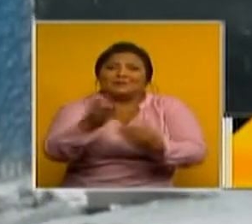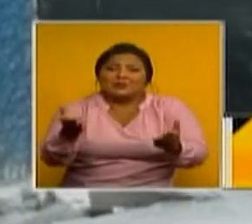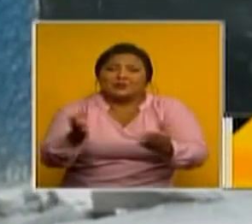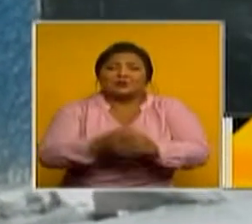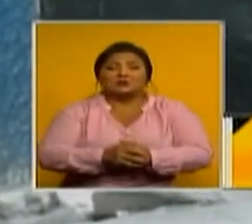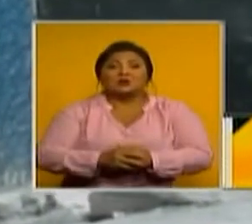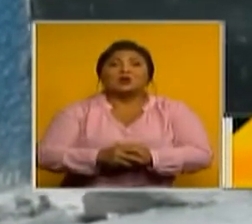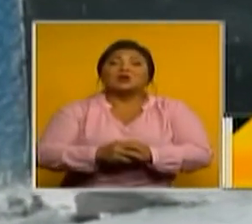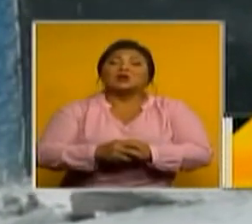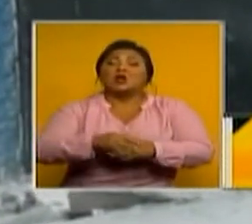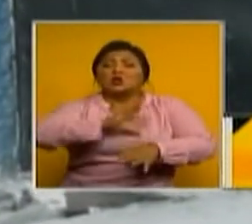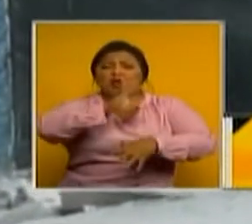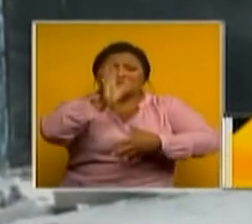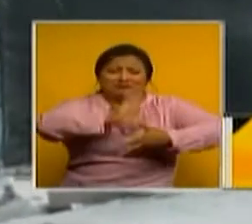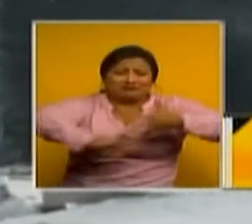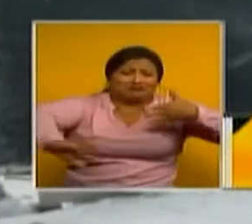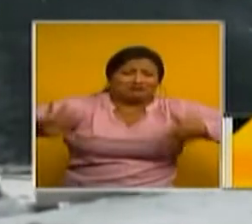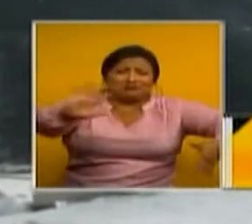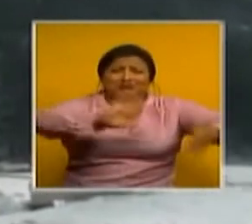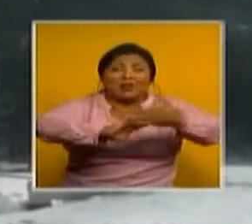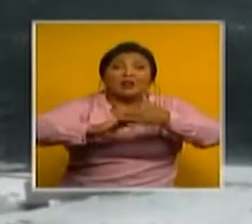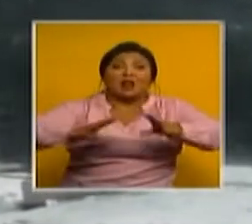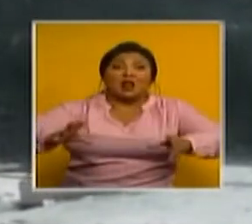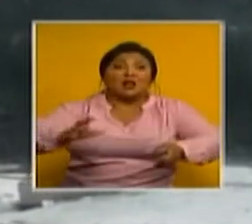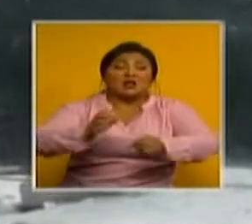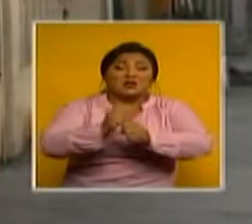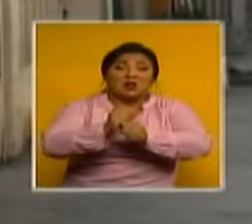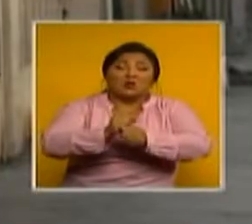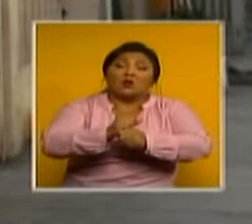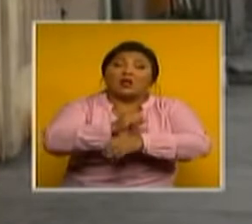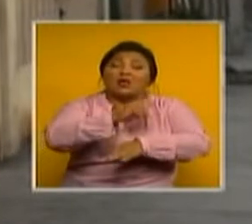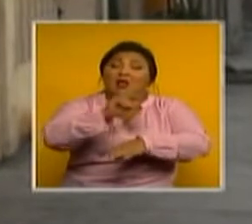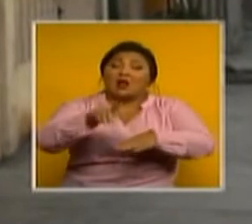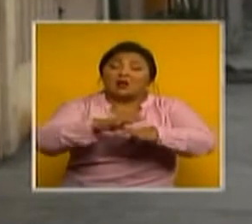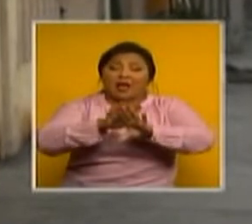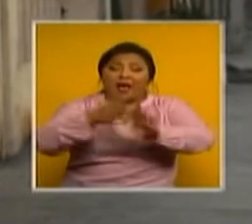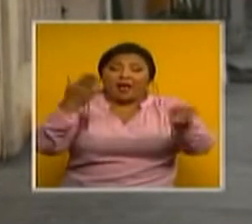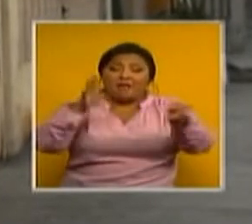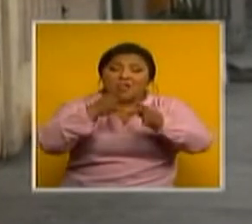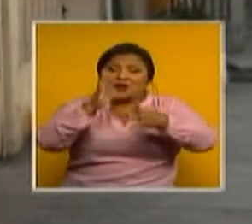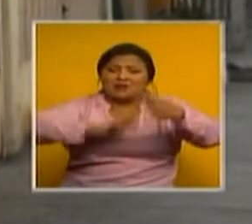que dejaron todo revuelto y la seguridad de la dirección vulnerada